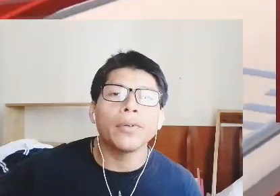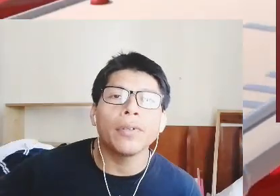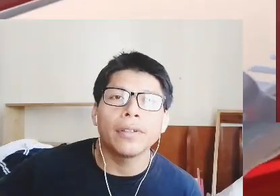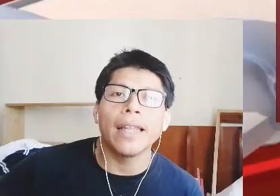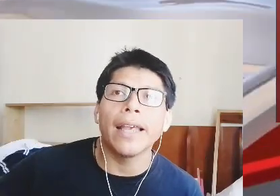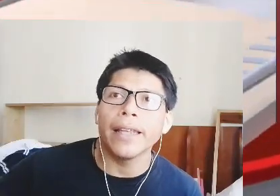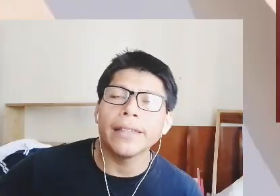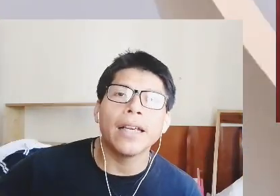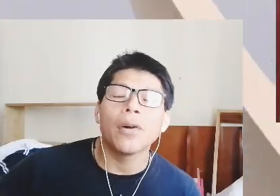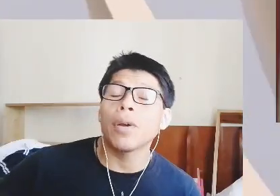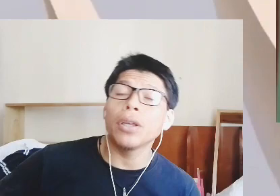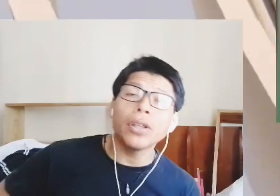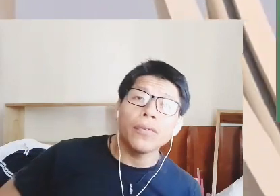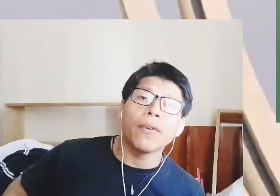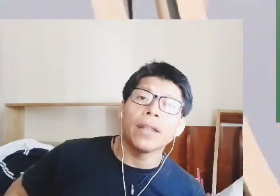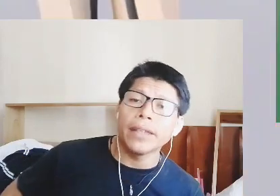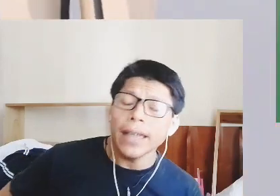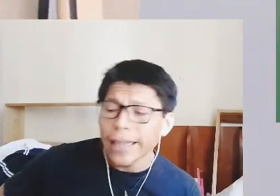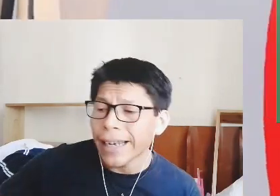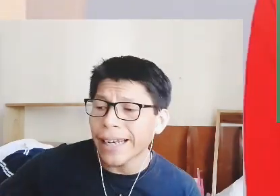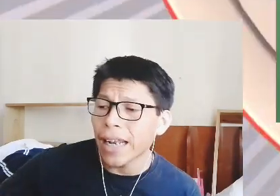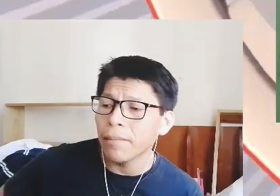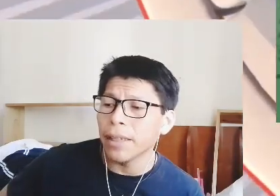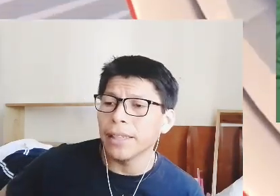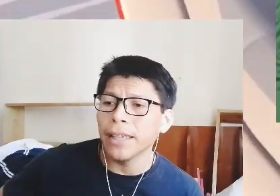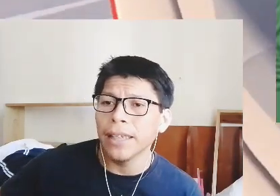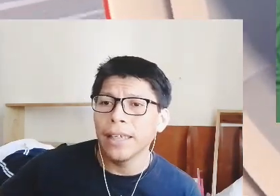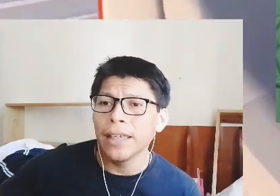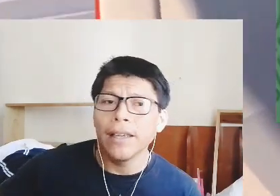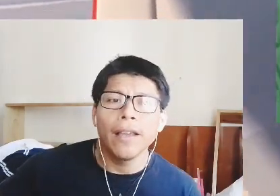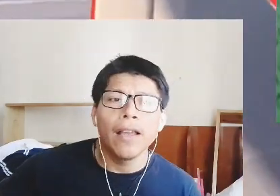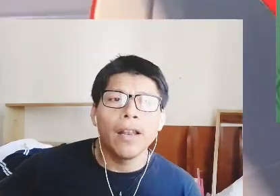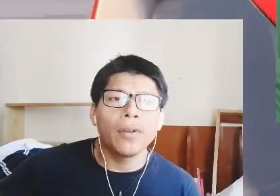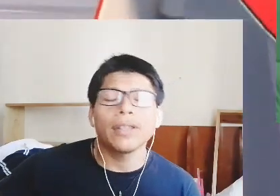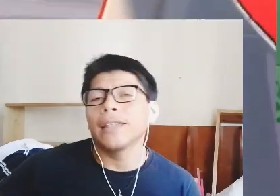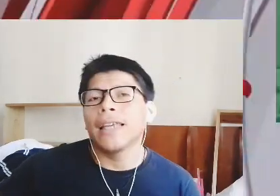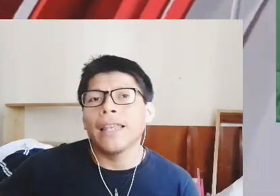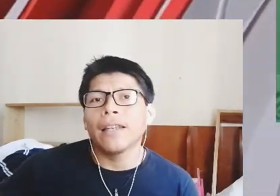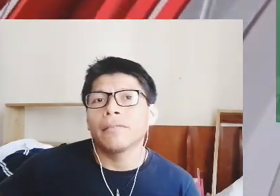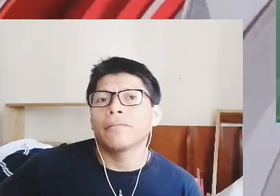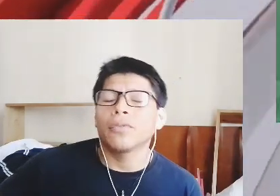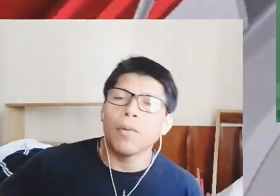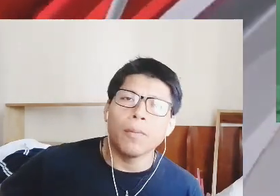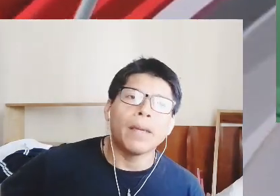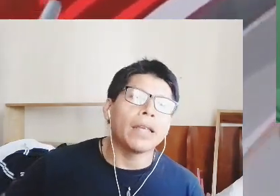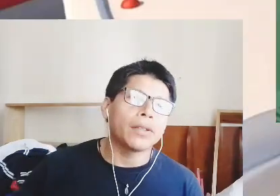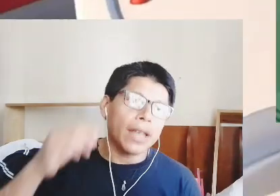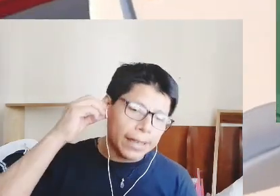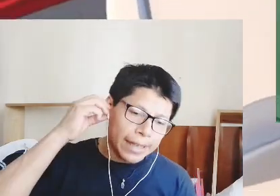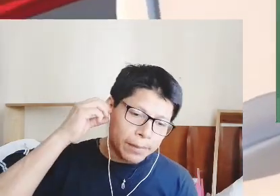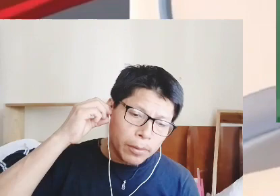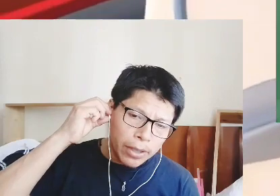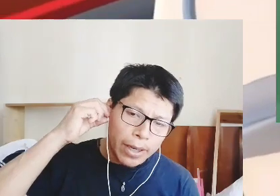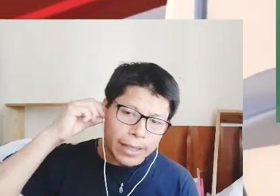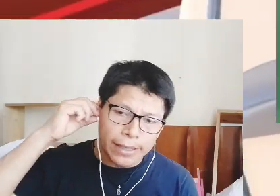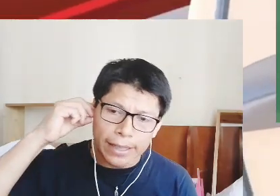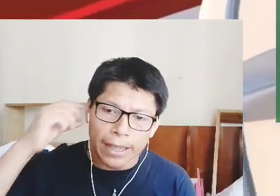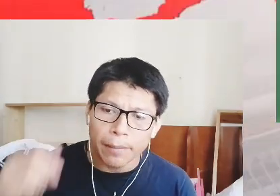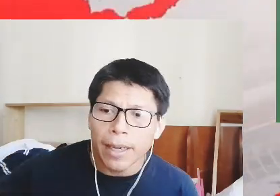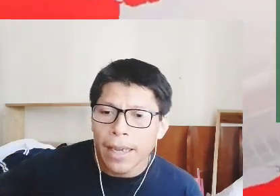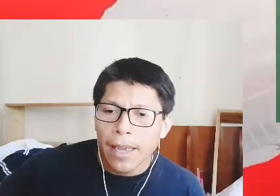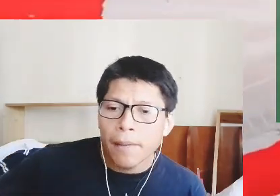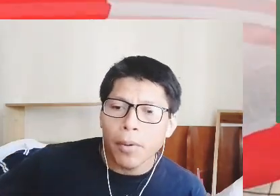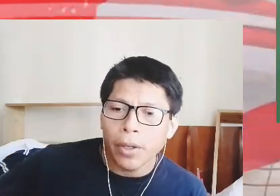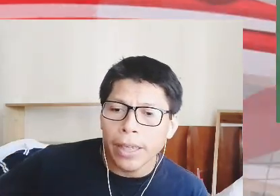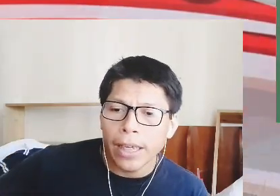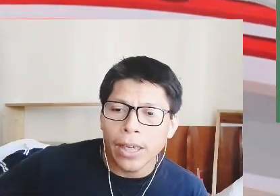jueguito de la derecha jueguito infantil que realmente los hace quedar como payasos así es vamos a hablar de este